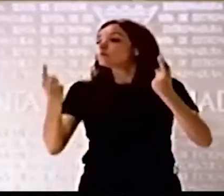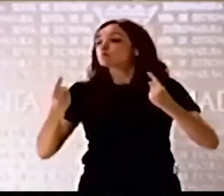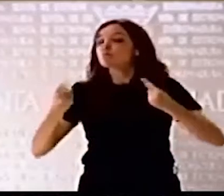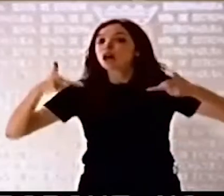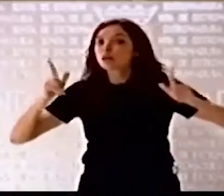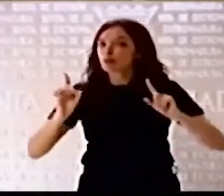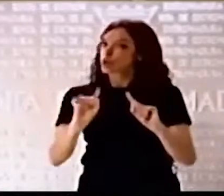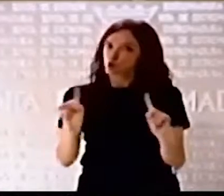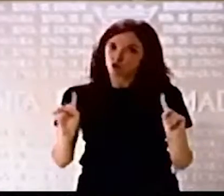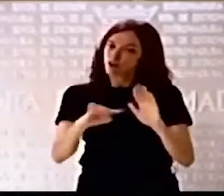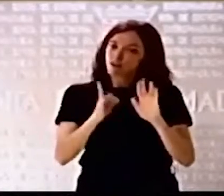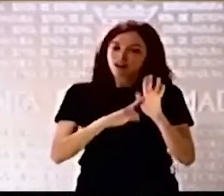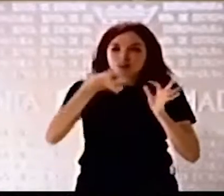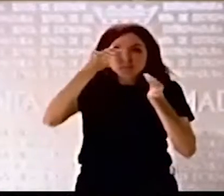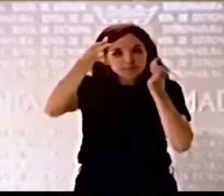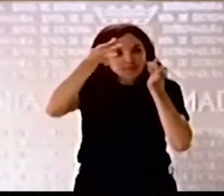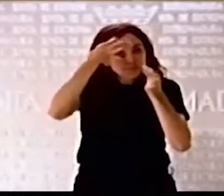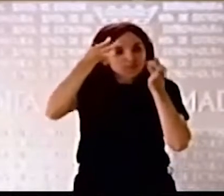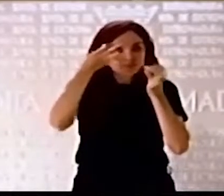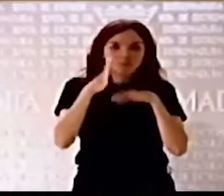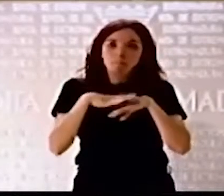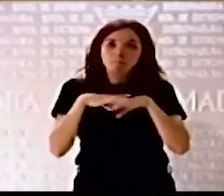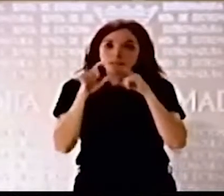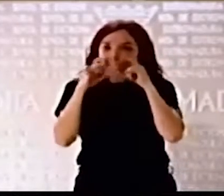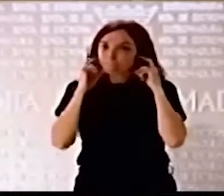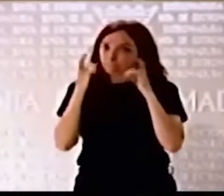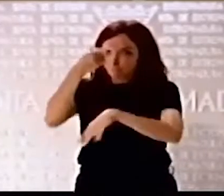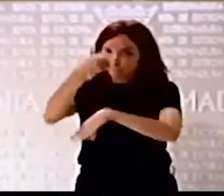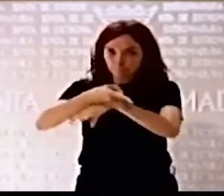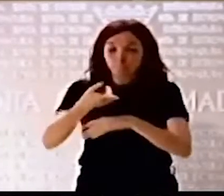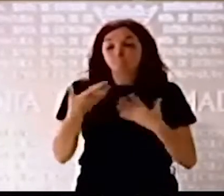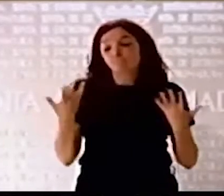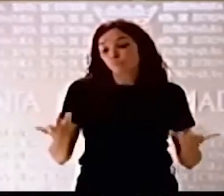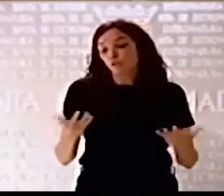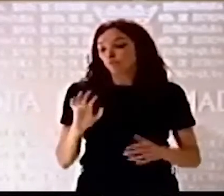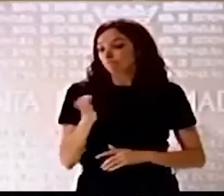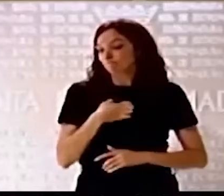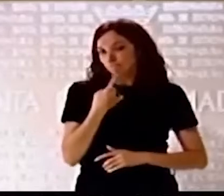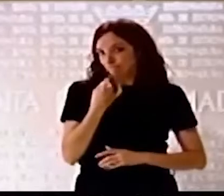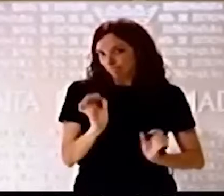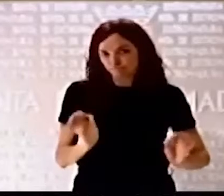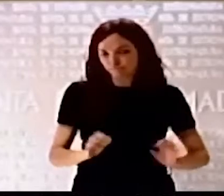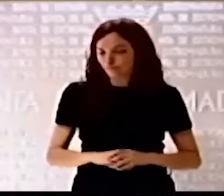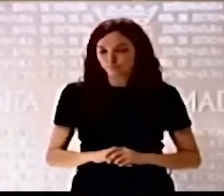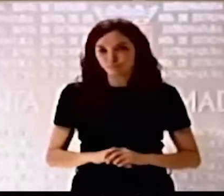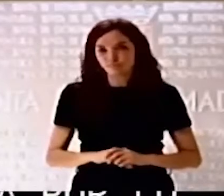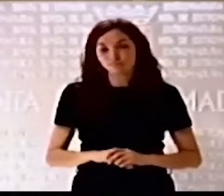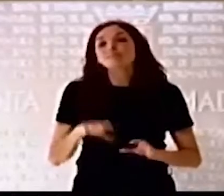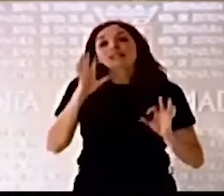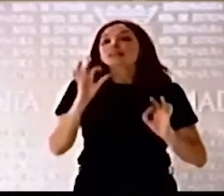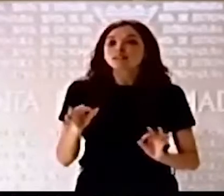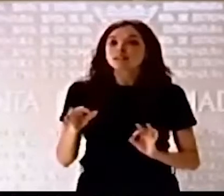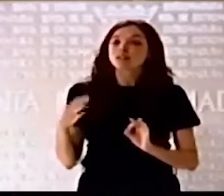la ley es muy tasativa en el uso de la mascarilla, por lo tanto no me voy a atrever a decirlo. Creo que vamos en la buena